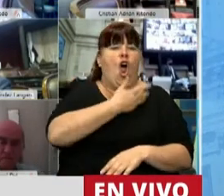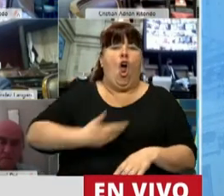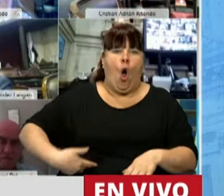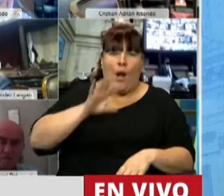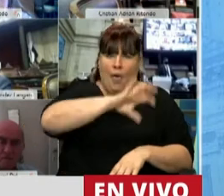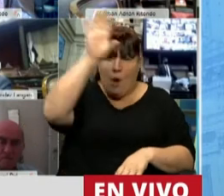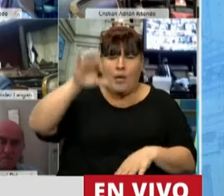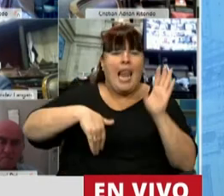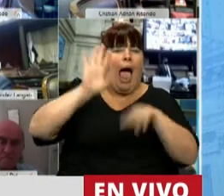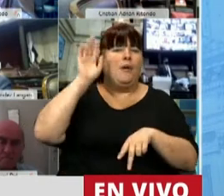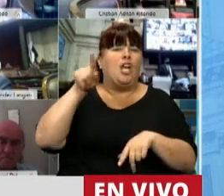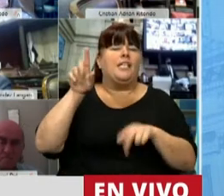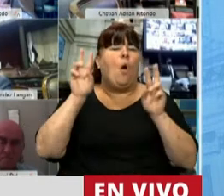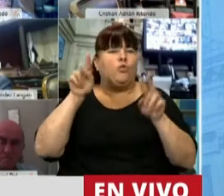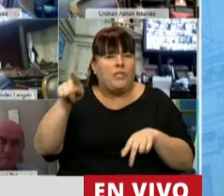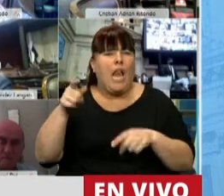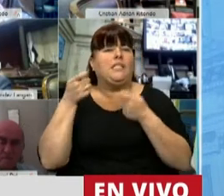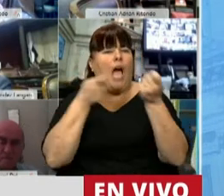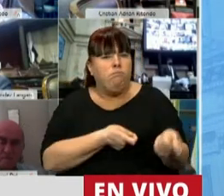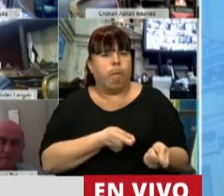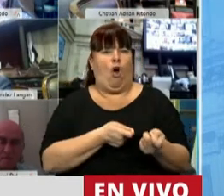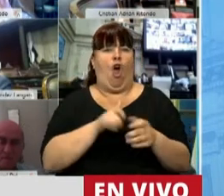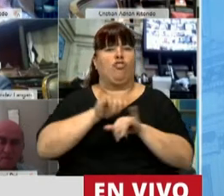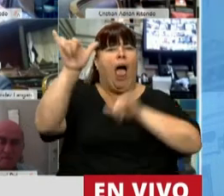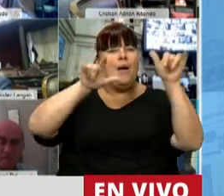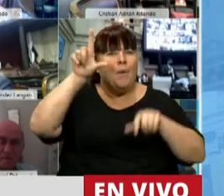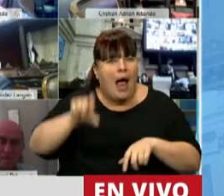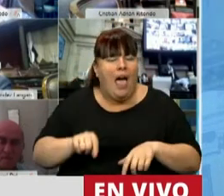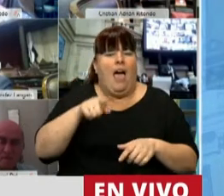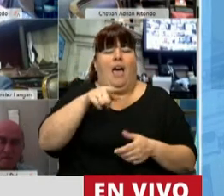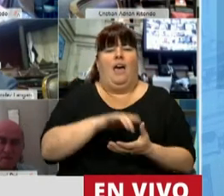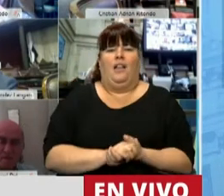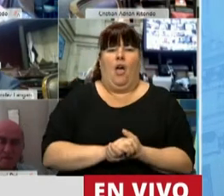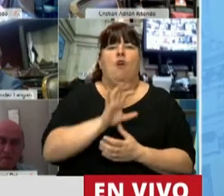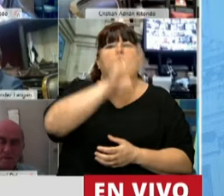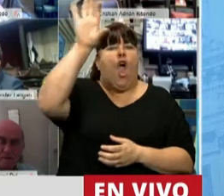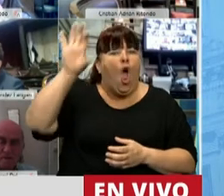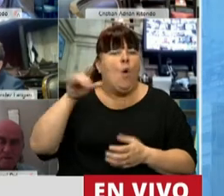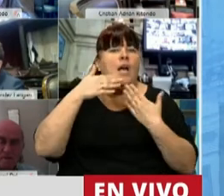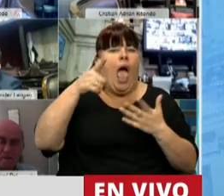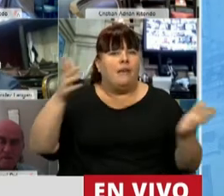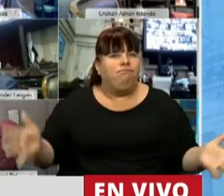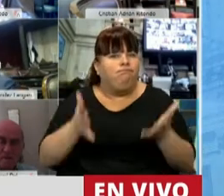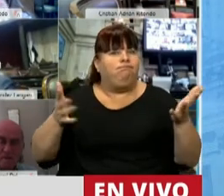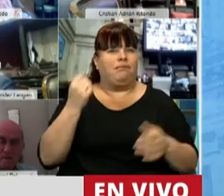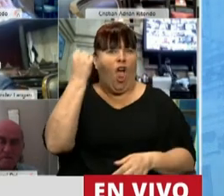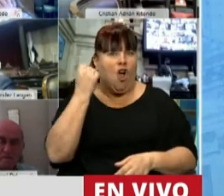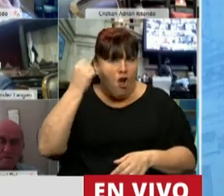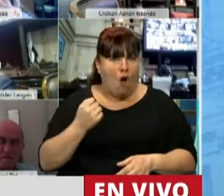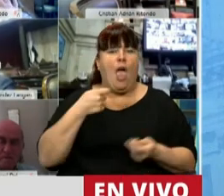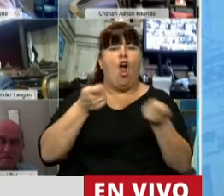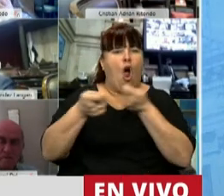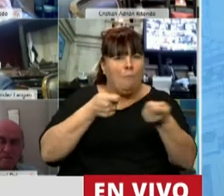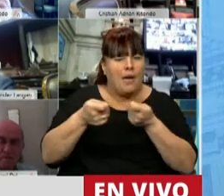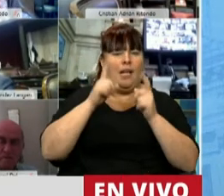en su mayoría justicialistas, que venían apoyando a las líneas low cost en sus provincias, habían generado empuje económico, tanto a nivel